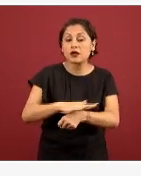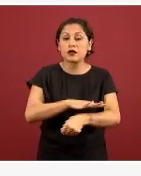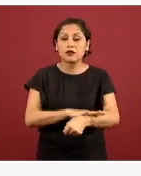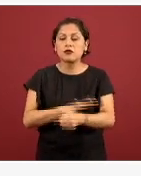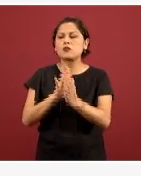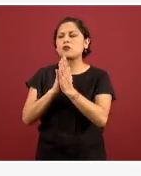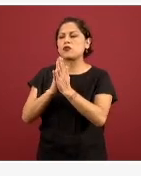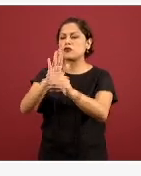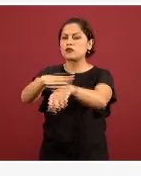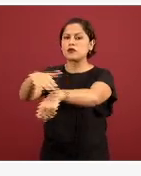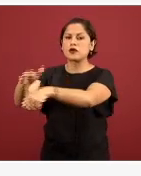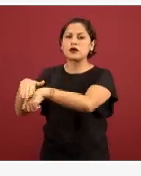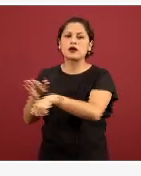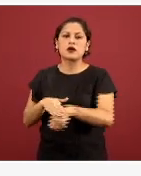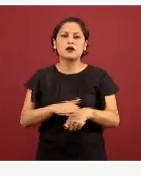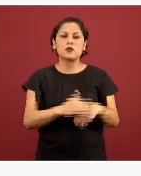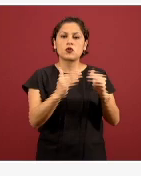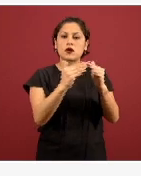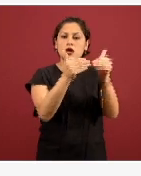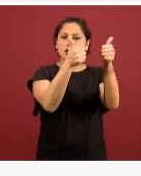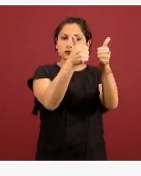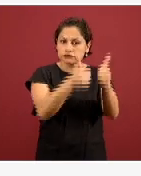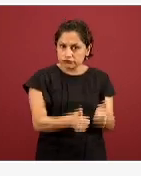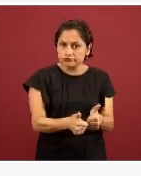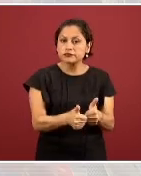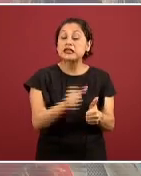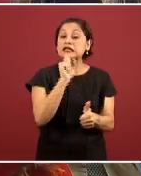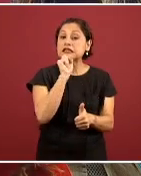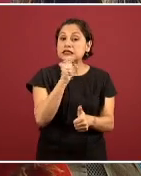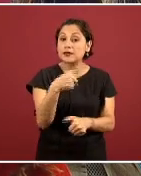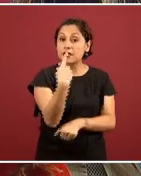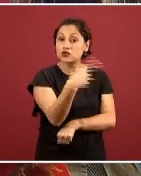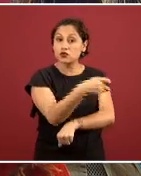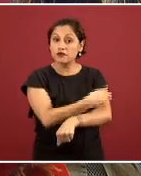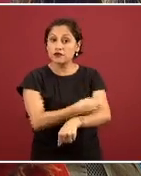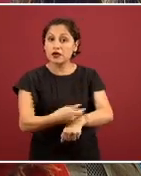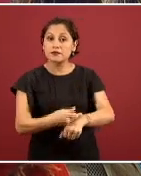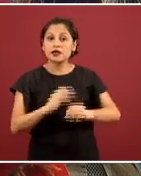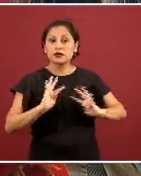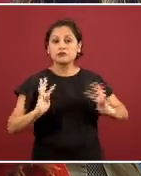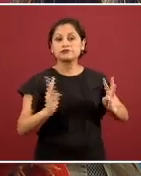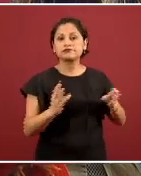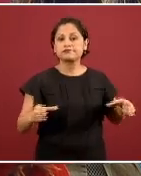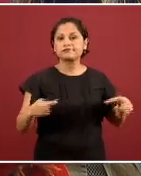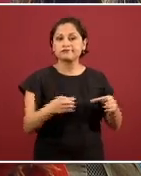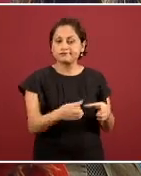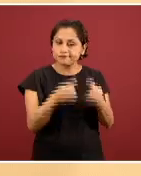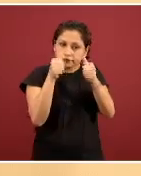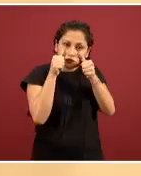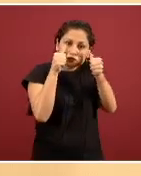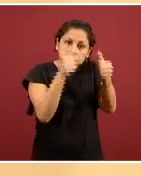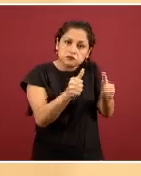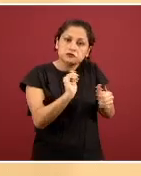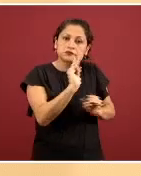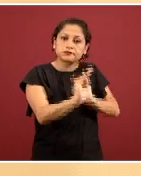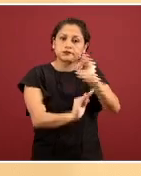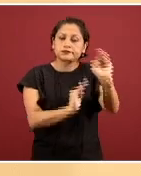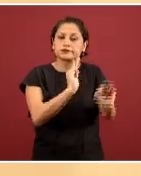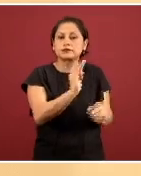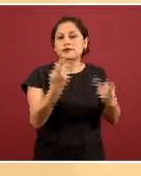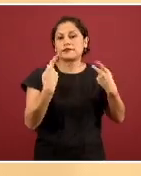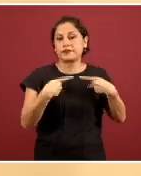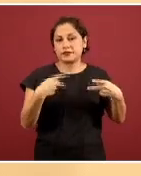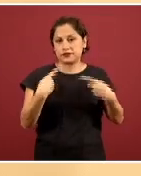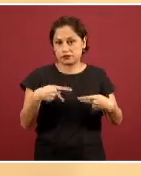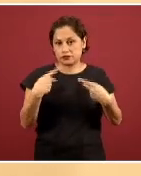y a sus familias que por favor generen un cerco protector alrededor ellas a través de la asistencia de estas personas